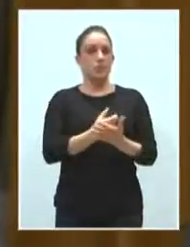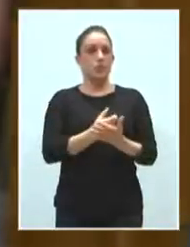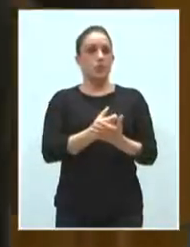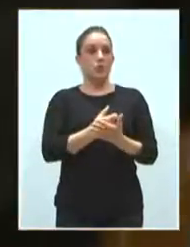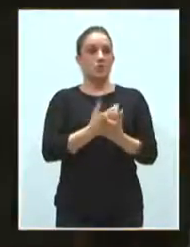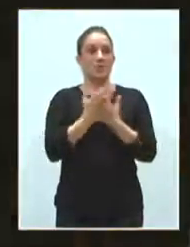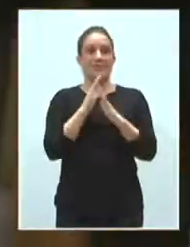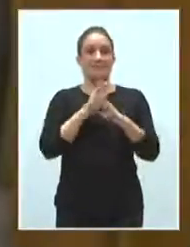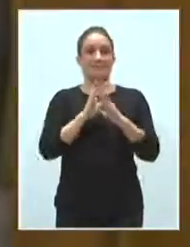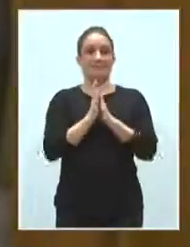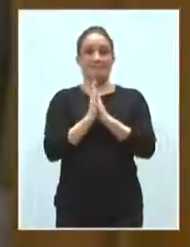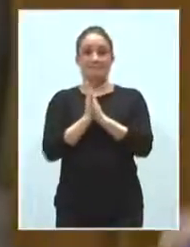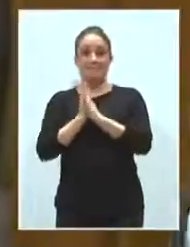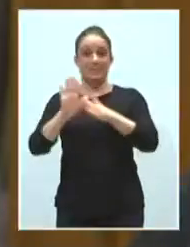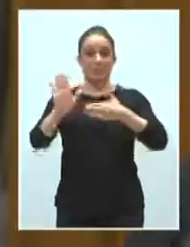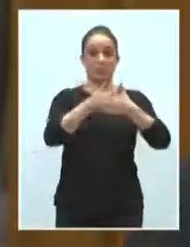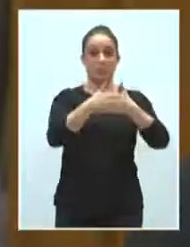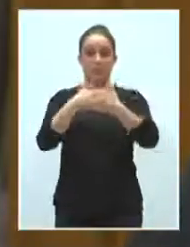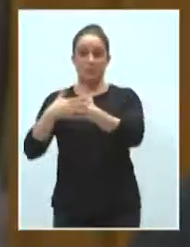puertas del salón de plenos.